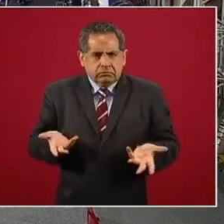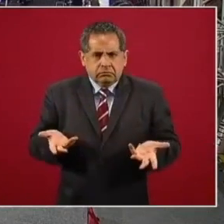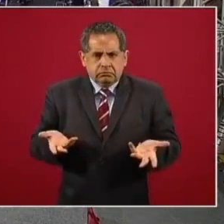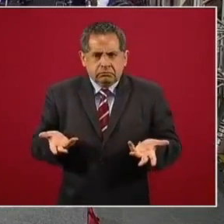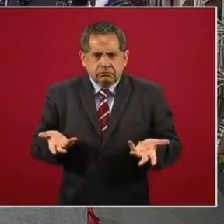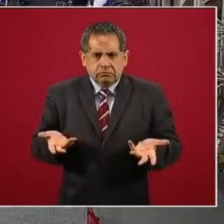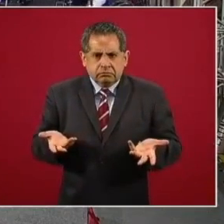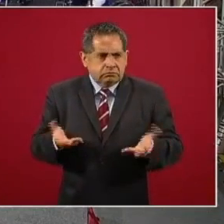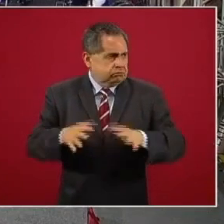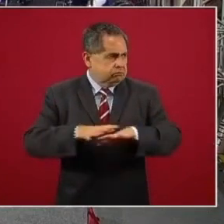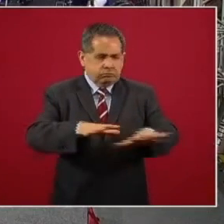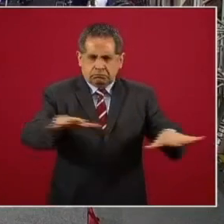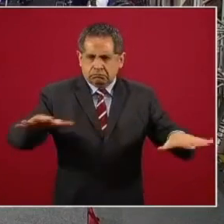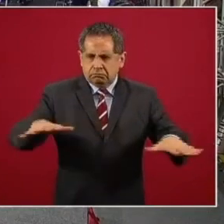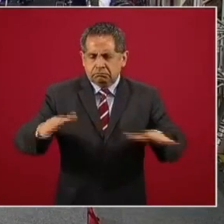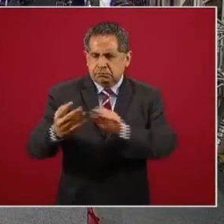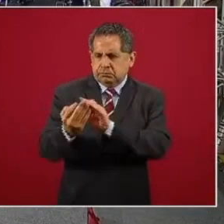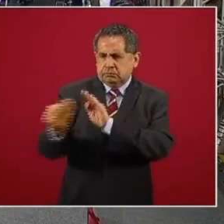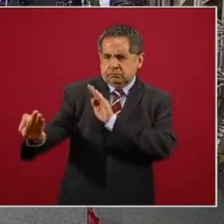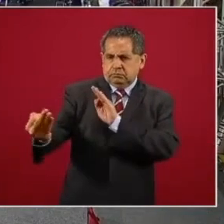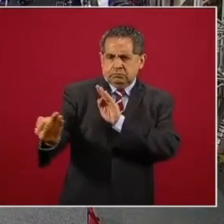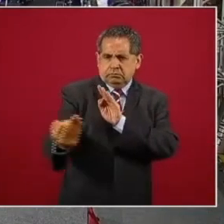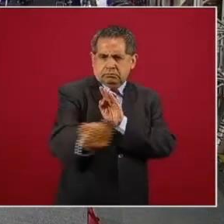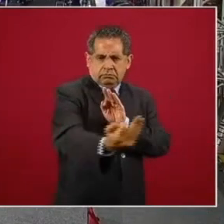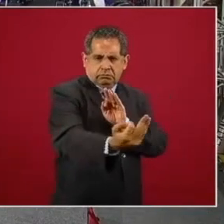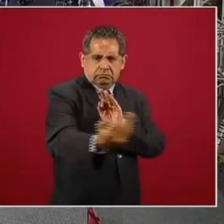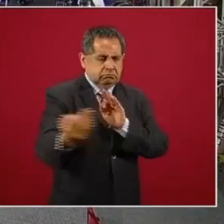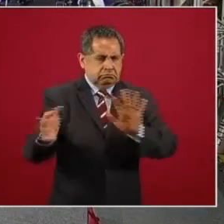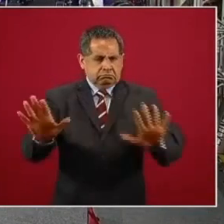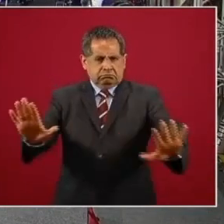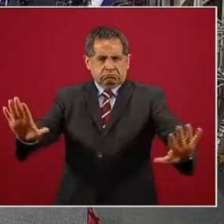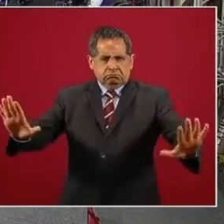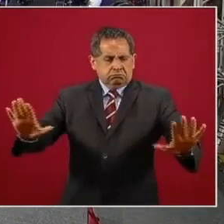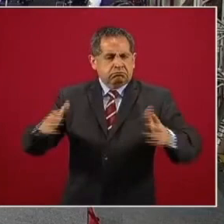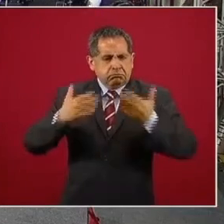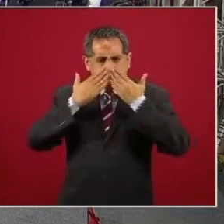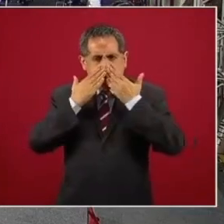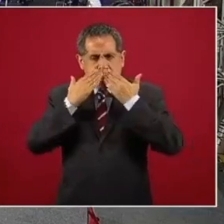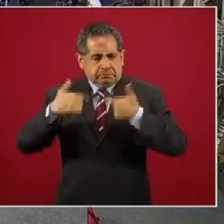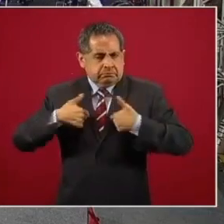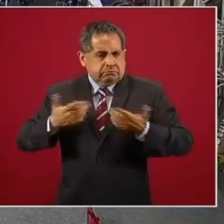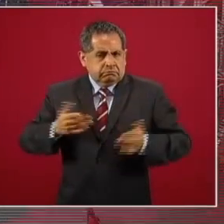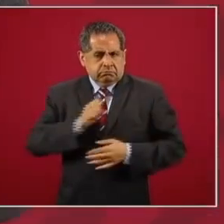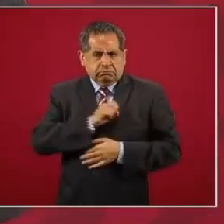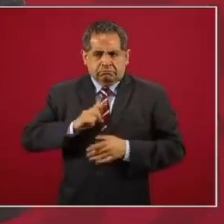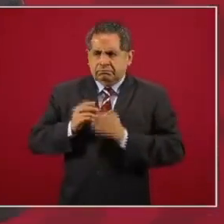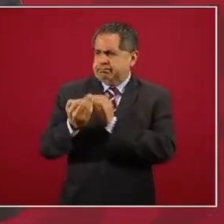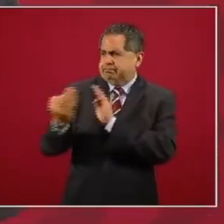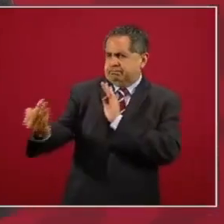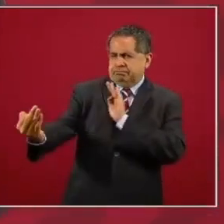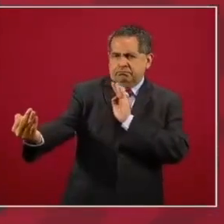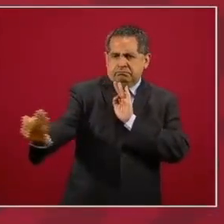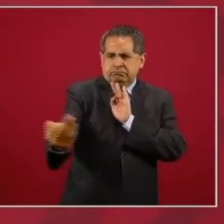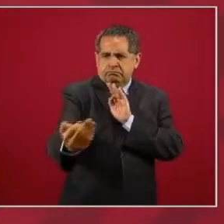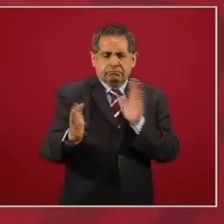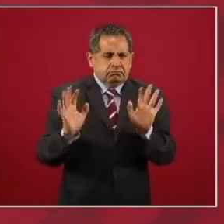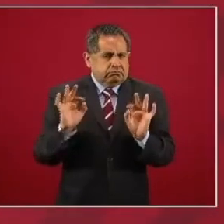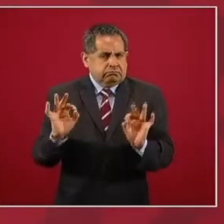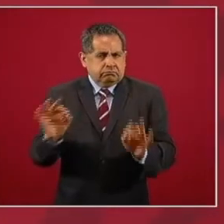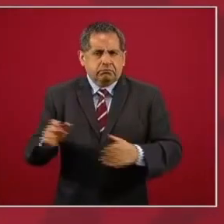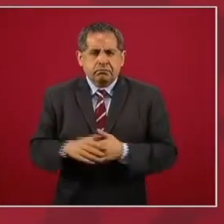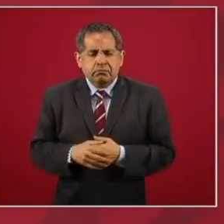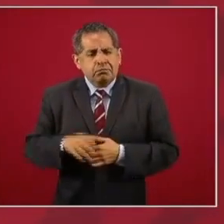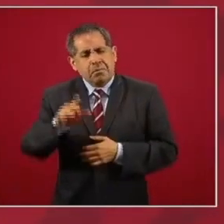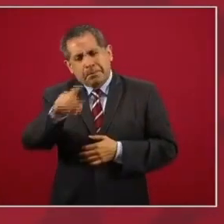siempre guardo la sana distancia. También